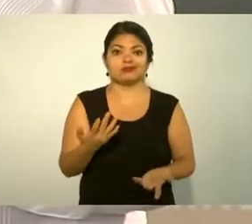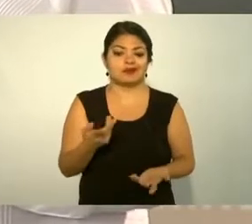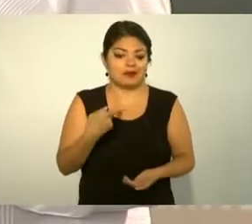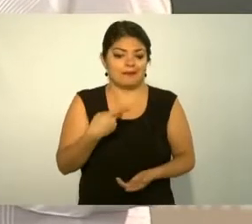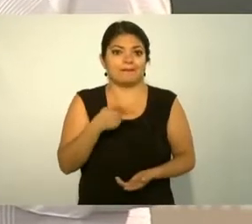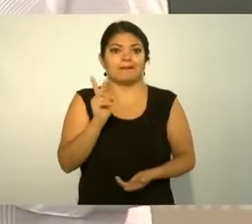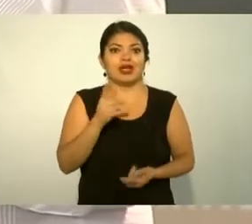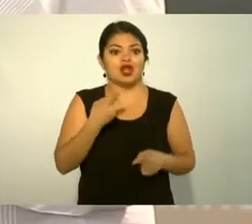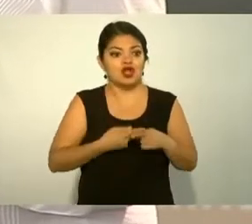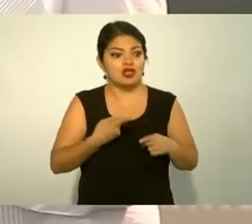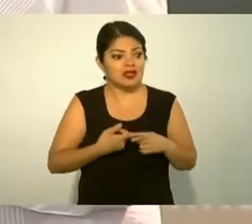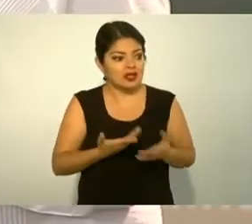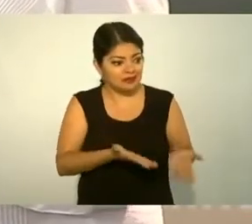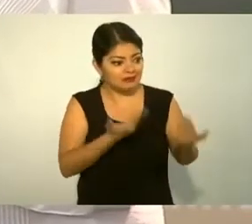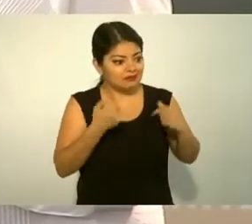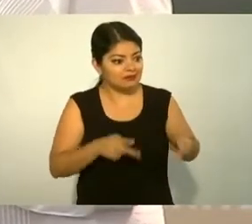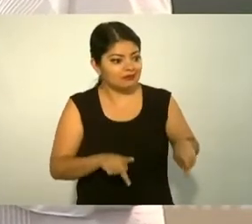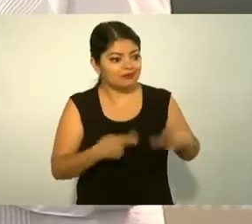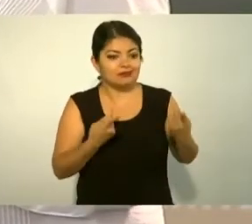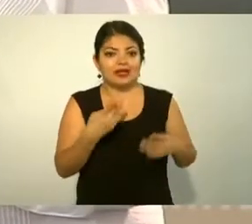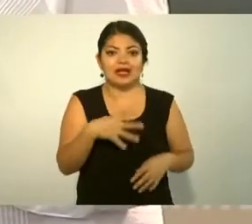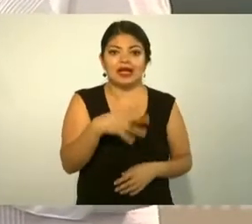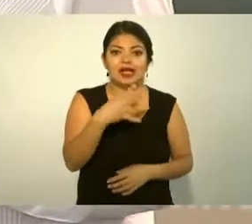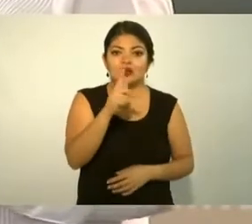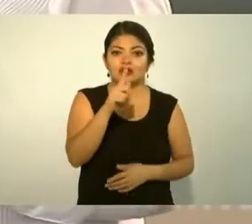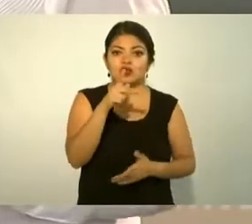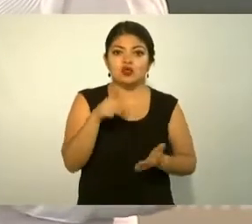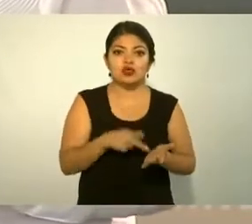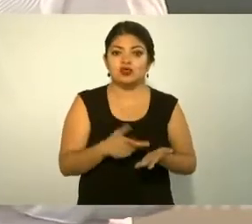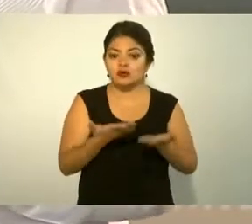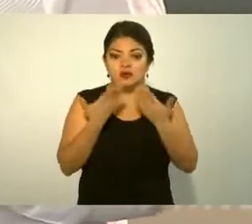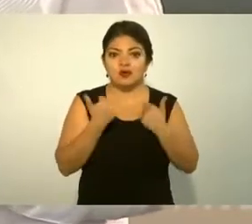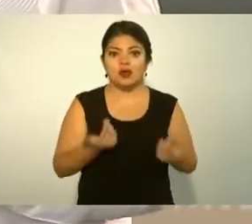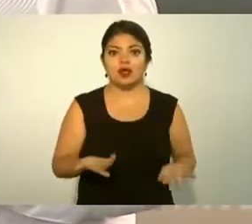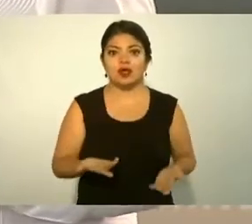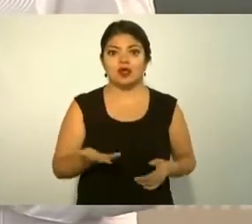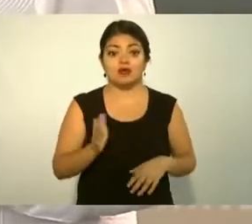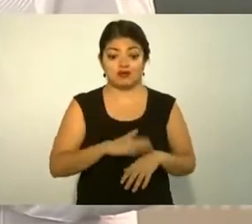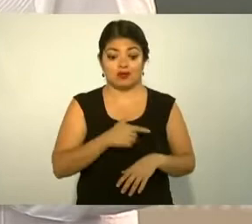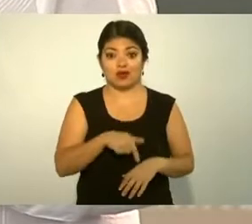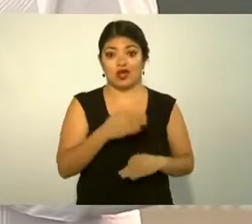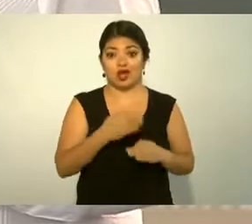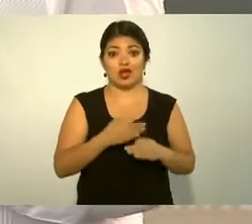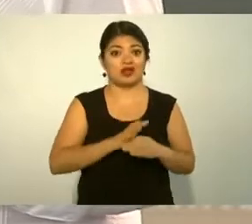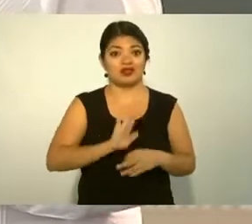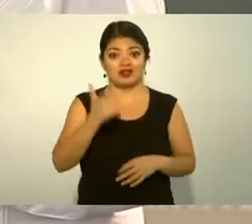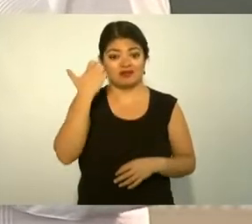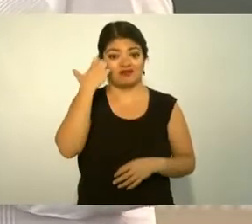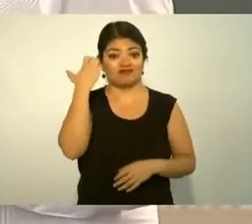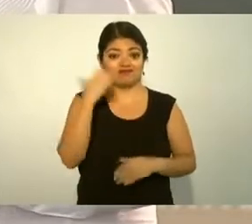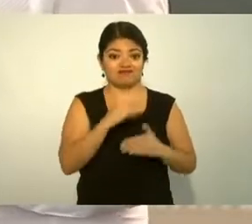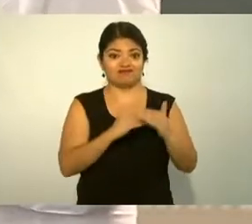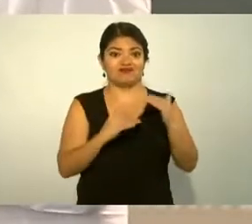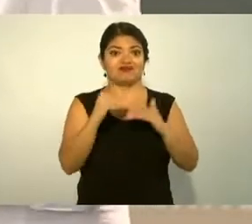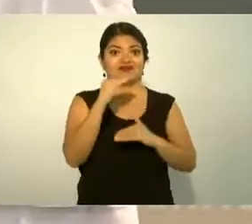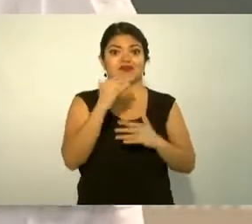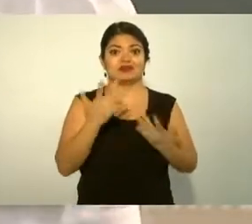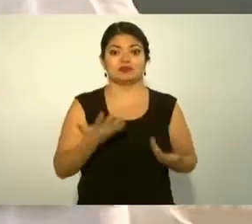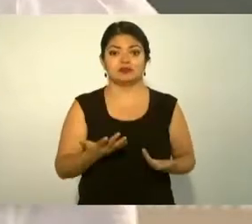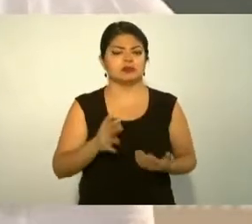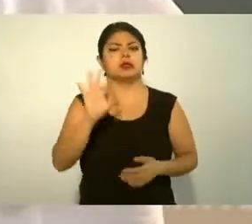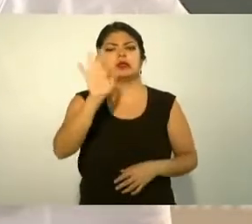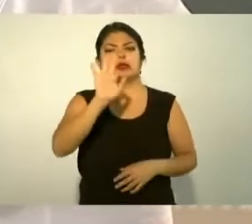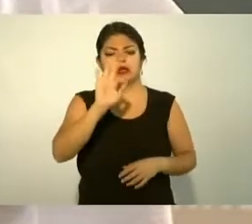hay quien nos venda a 14 porque ya vale más claro si quitamos el